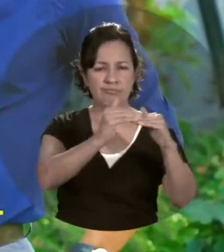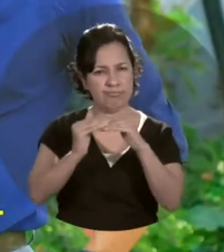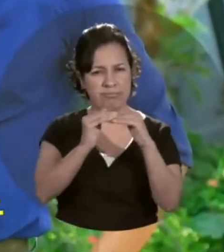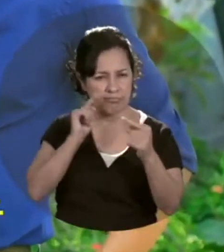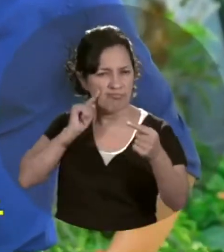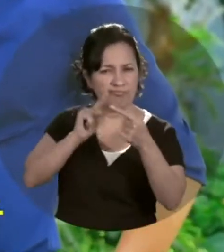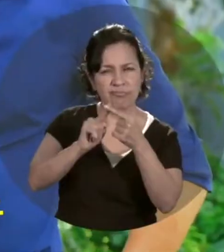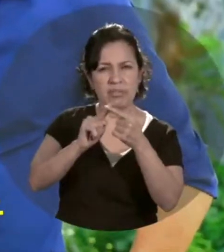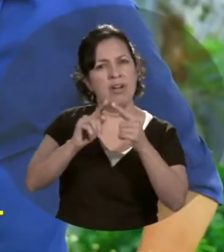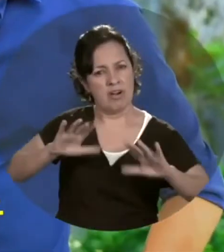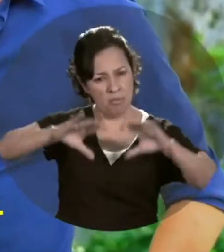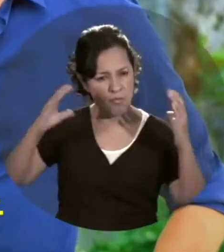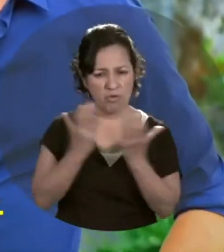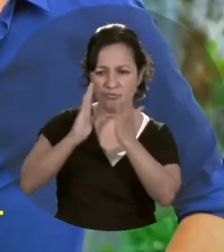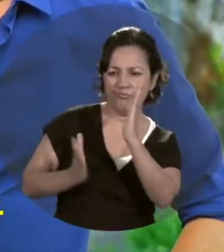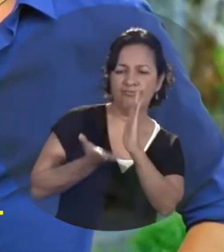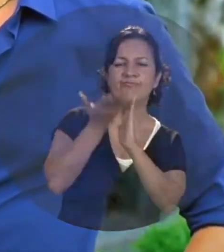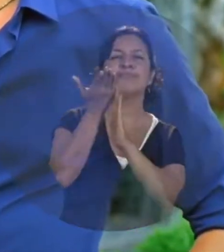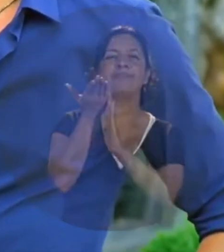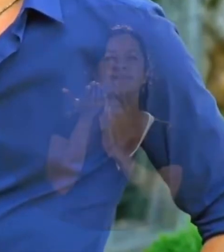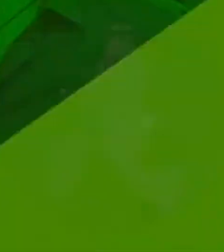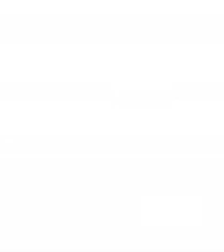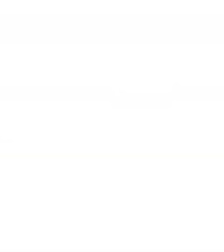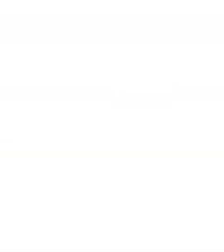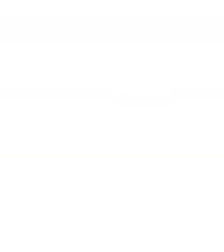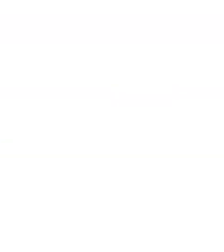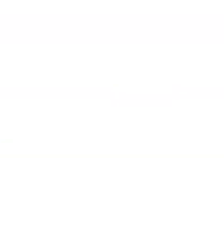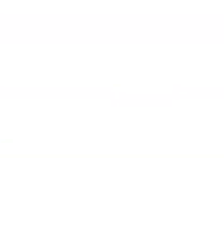propósito para contribuir a la moneda de la vida para un mundo mejor